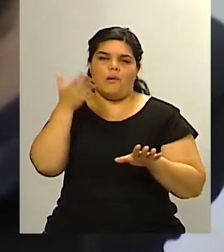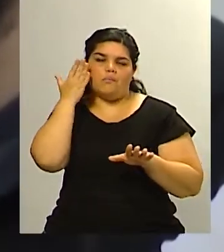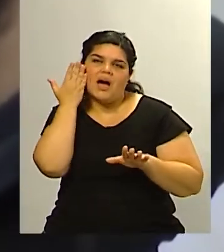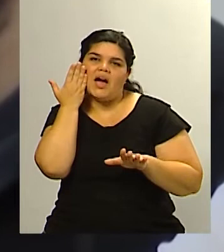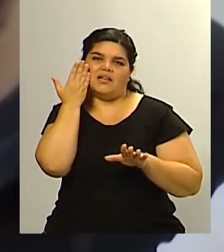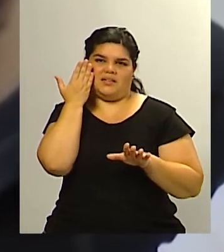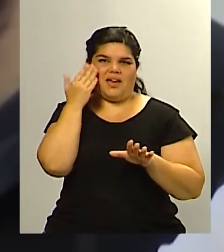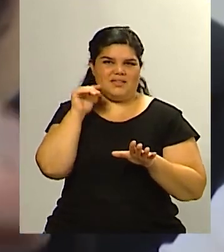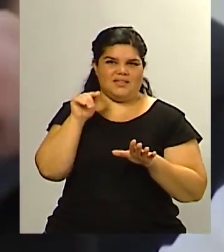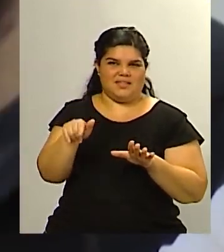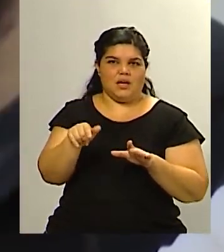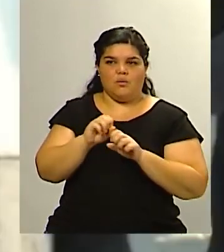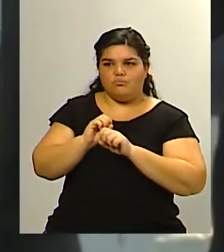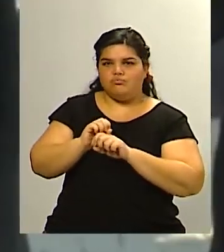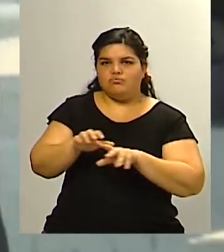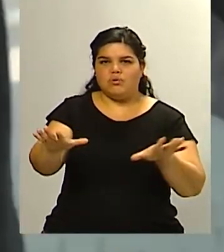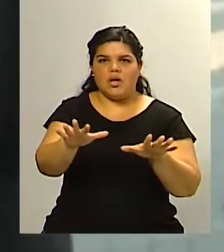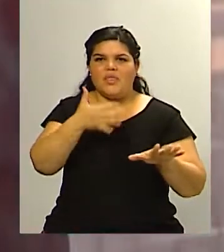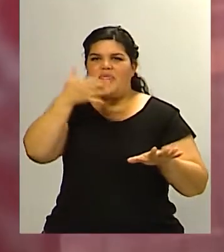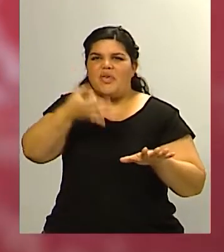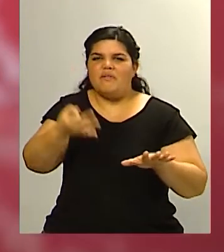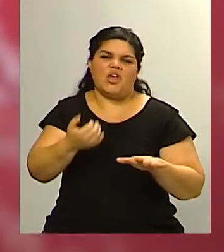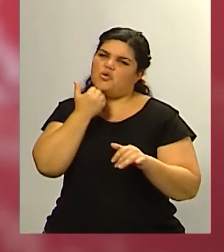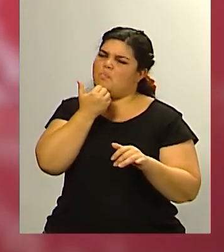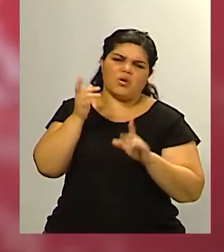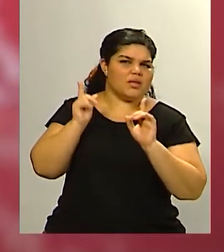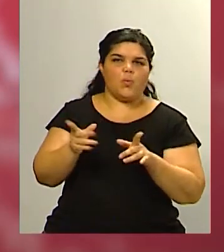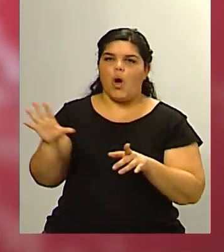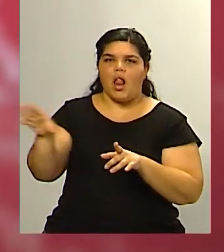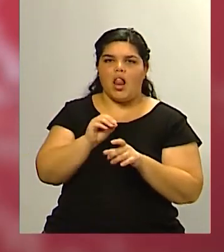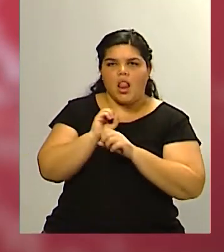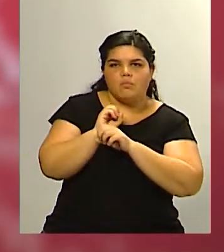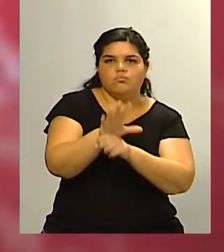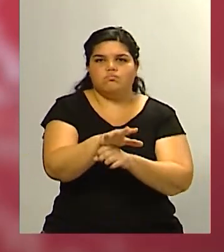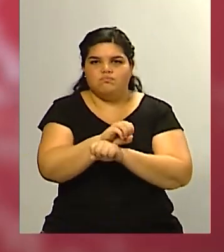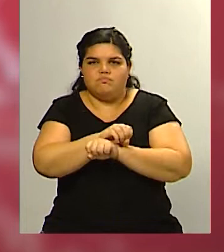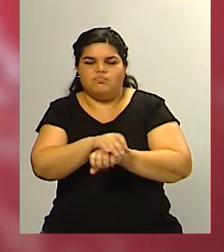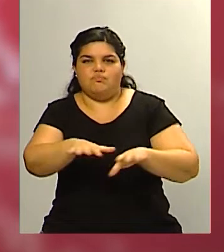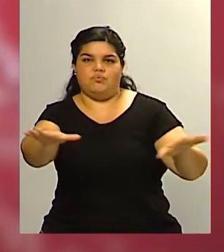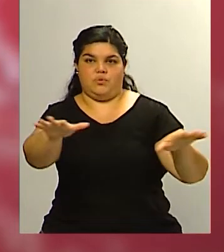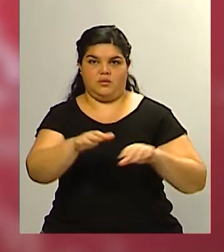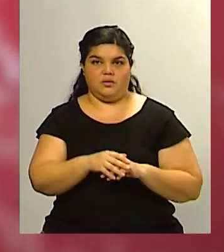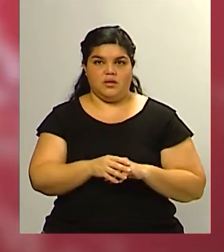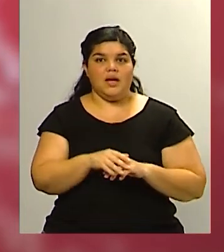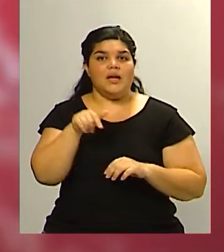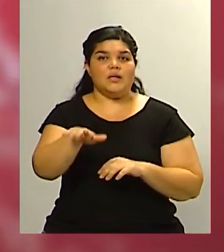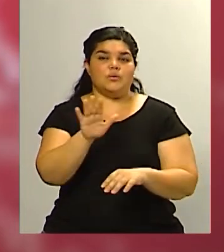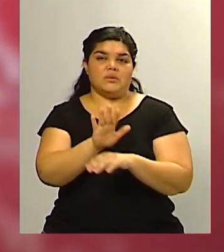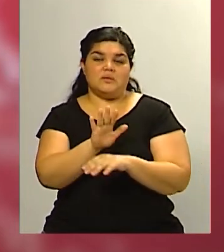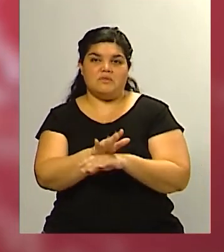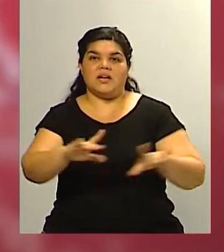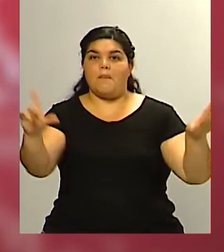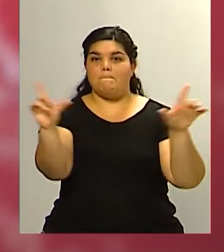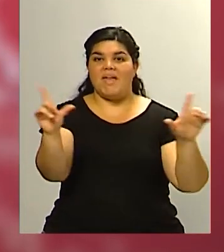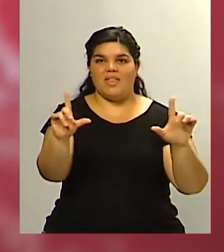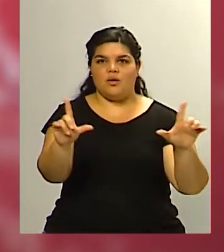compartirlas y en esto los medios juegan un rol sumamente importante ¿no? los medios retransmiten las fake news de una manera